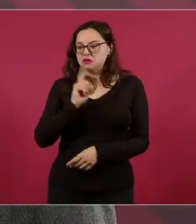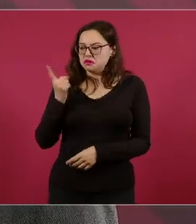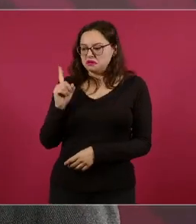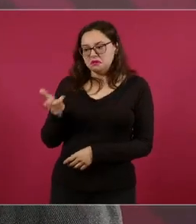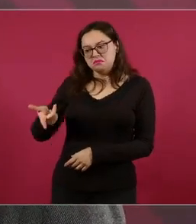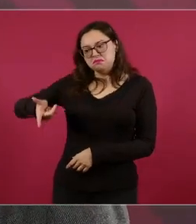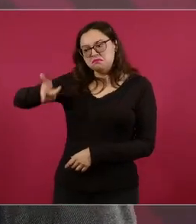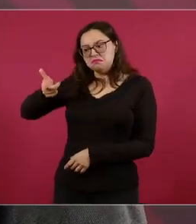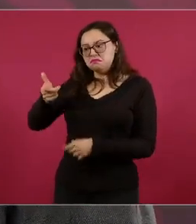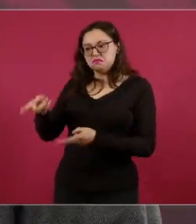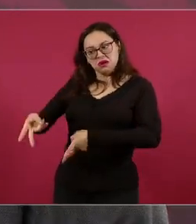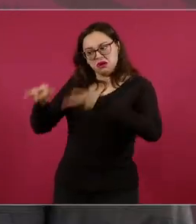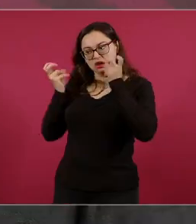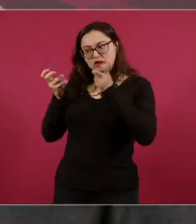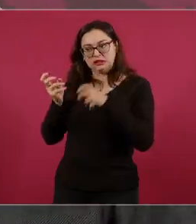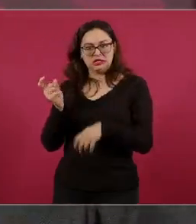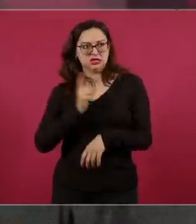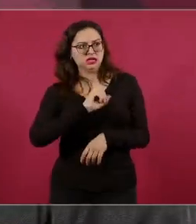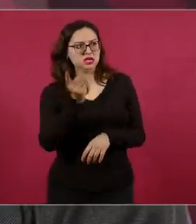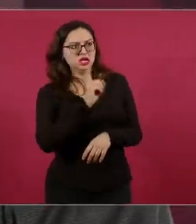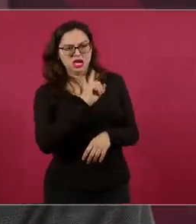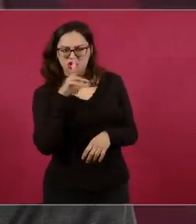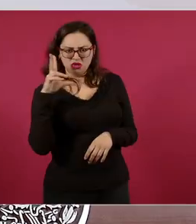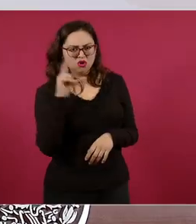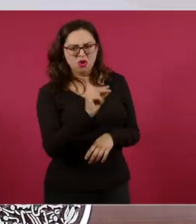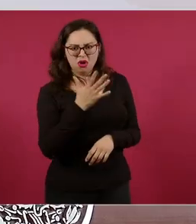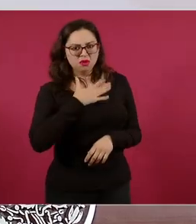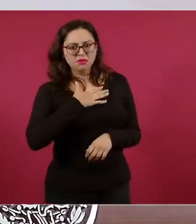y jóvenes